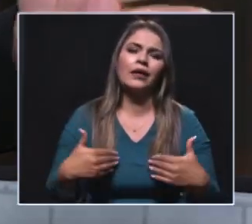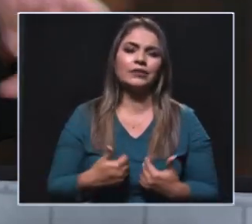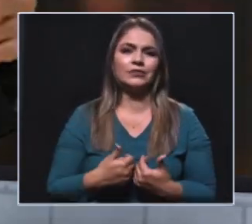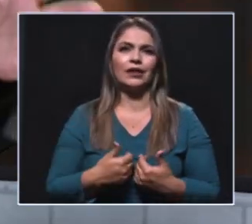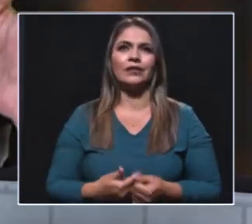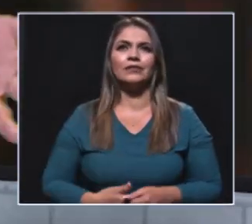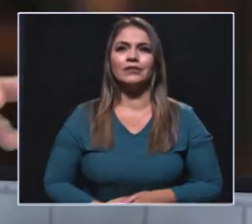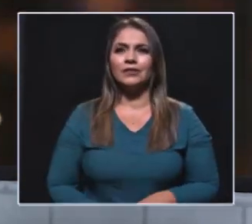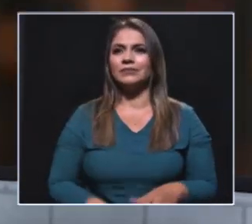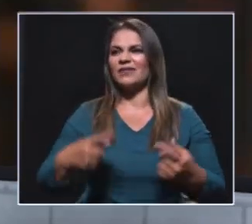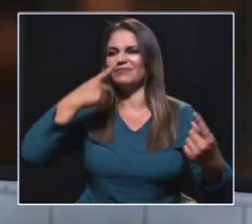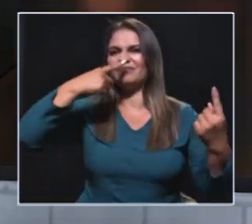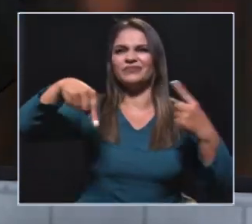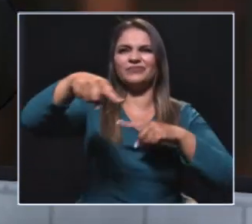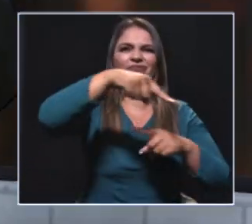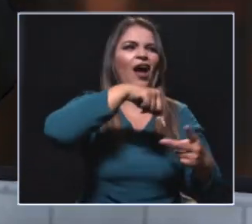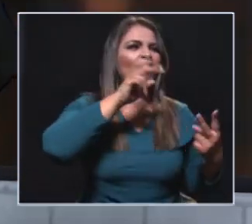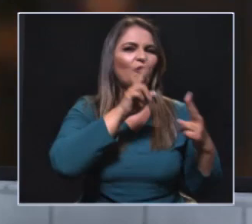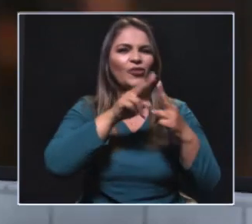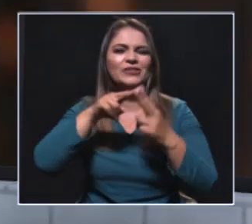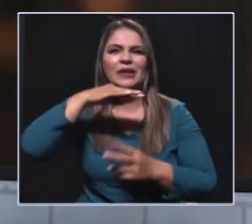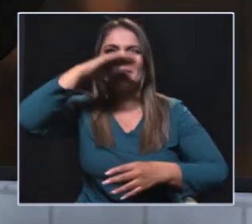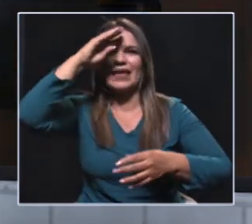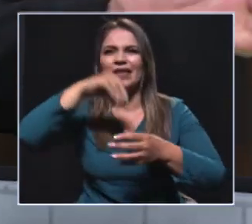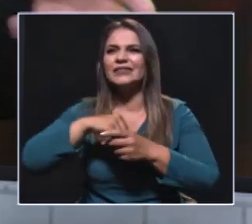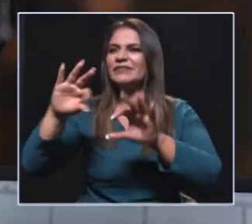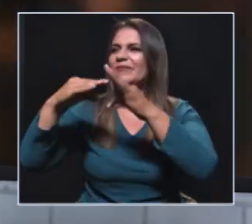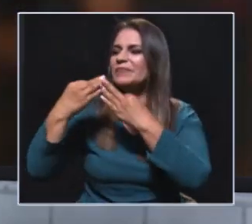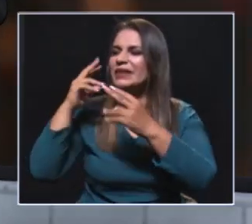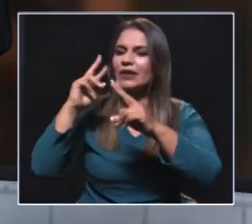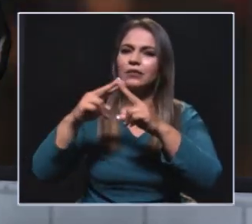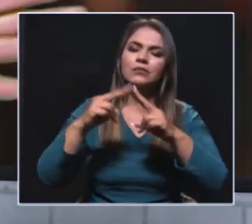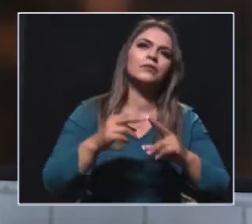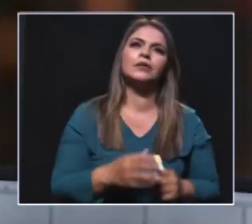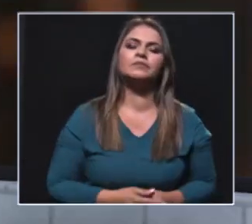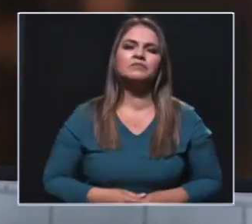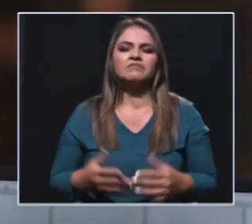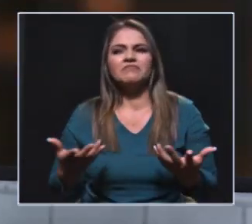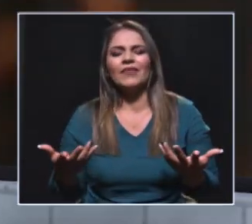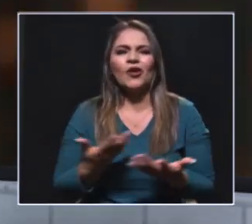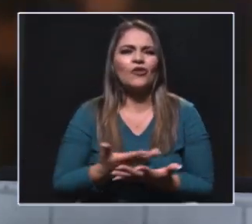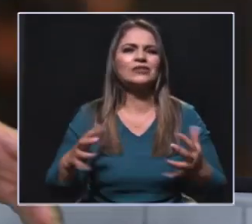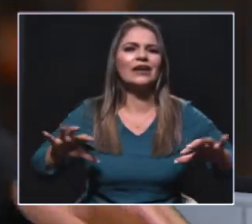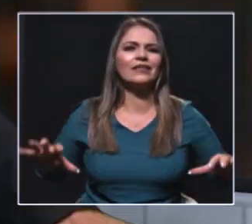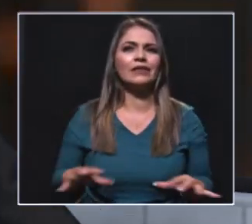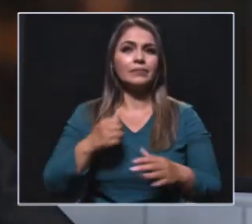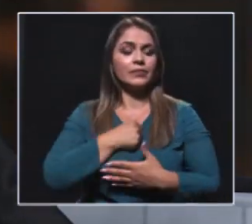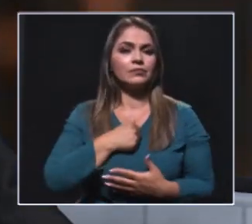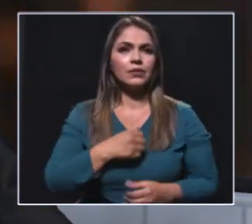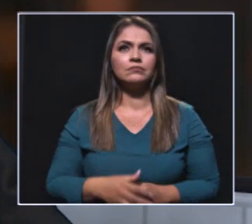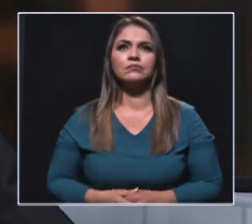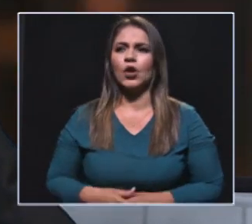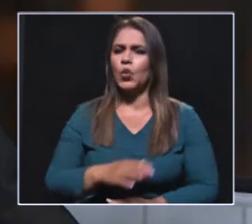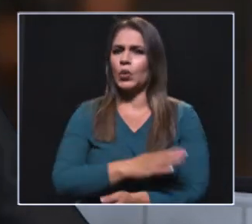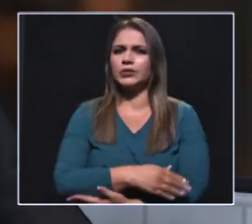iban de lo que nosotros llamamos de shopping, que se iban a hablar con el familiar, con alguien ahí para una cantidad de actividades personales. Y